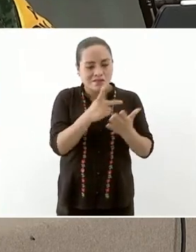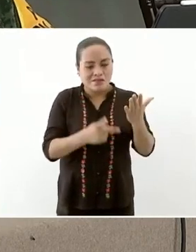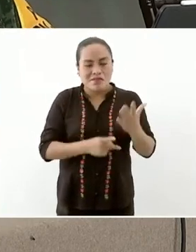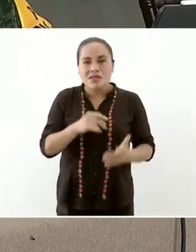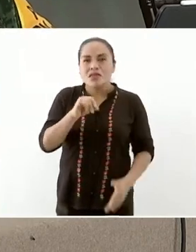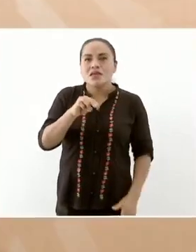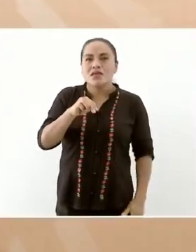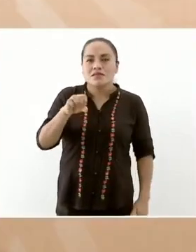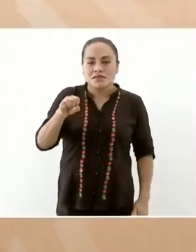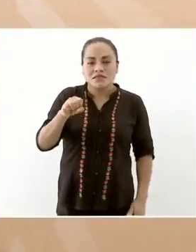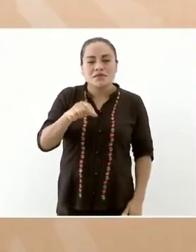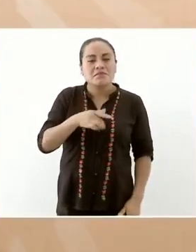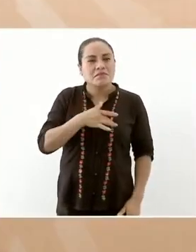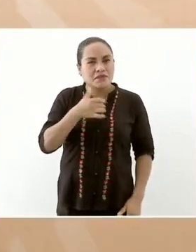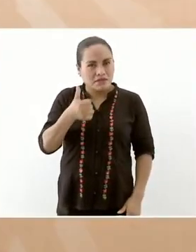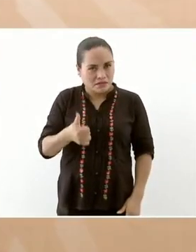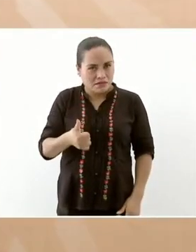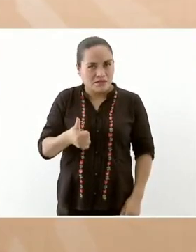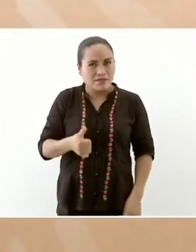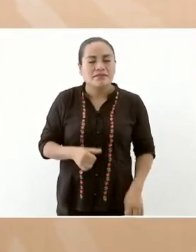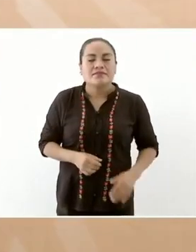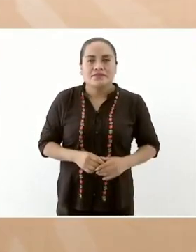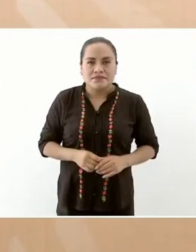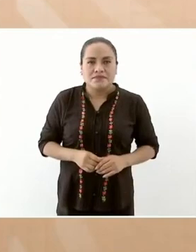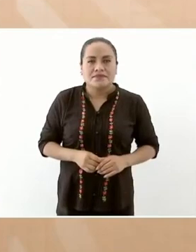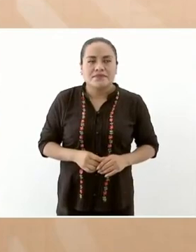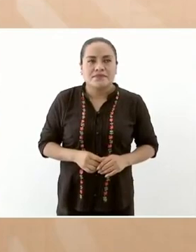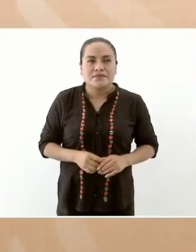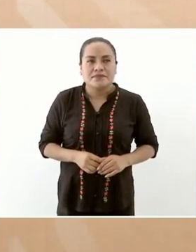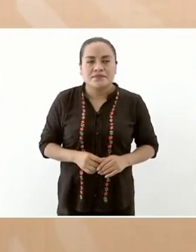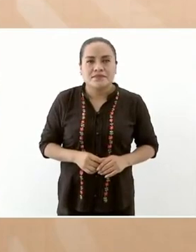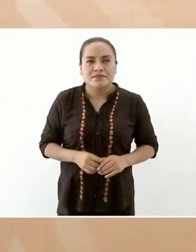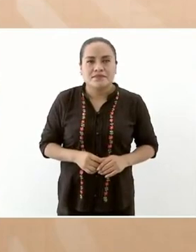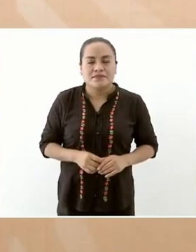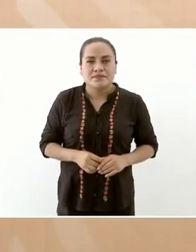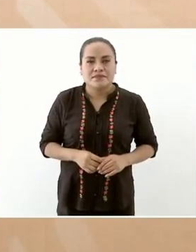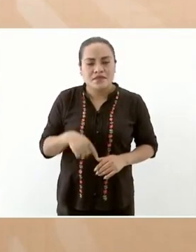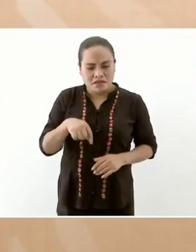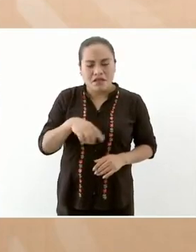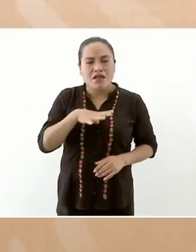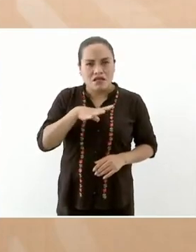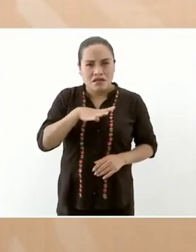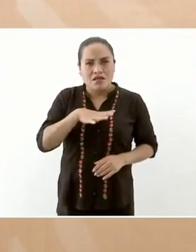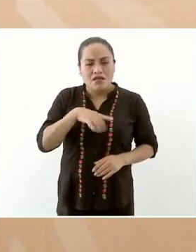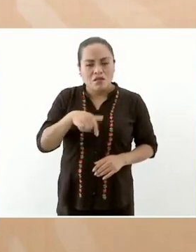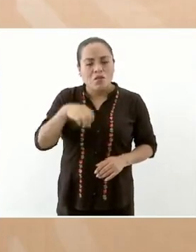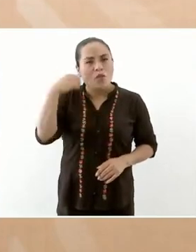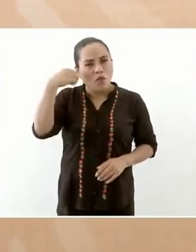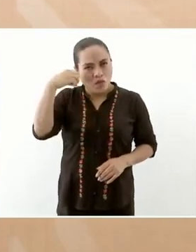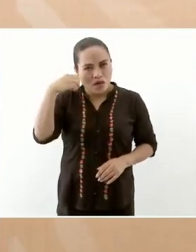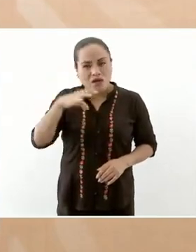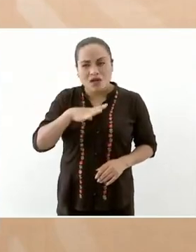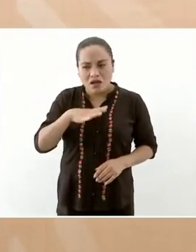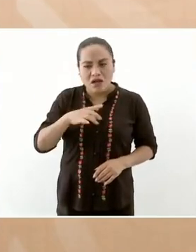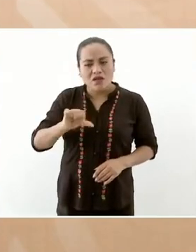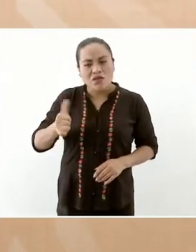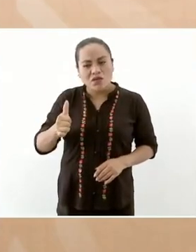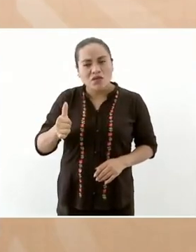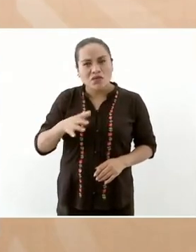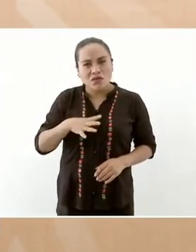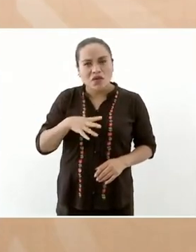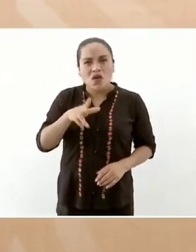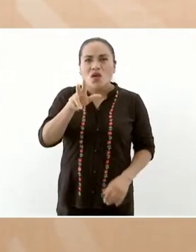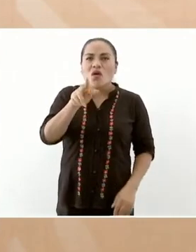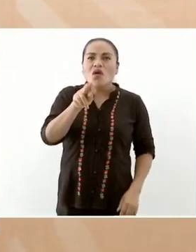Bienestar que hay aquí en Oaxaca y hay en otras partes son